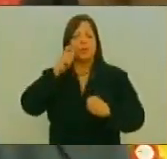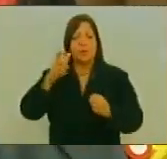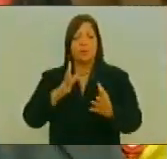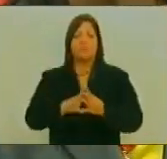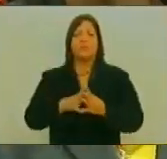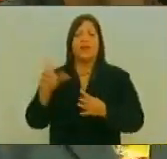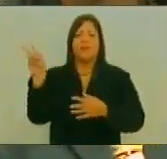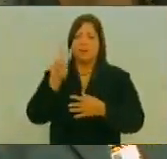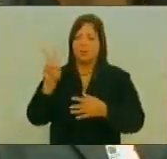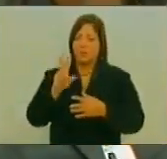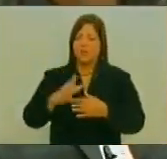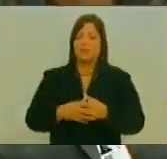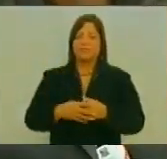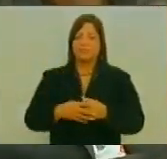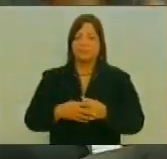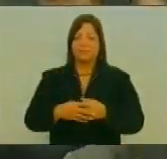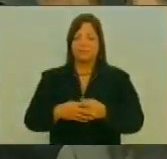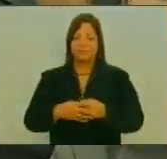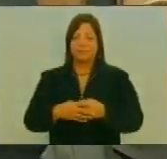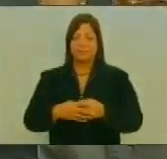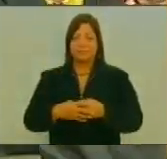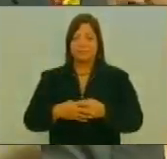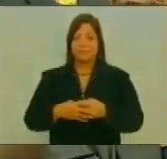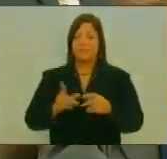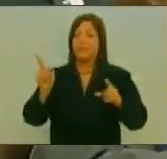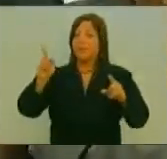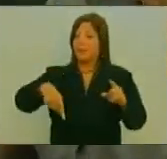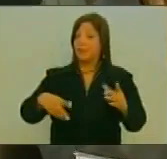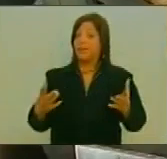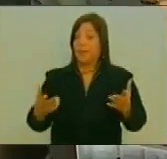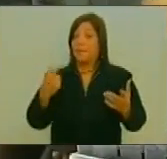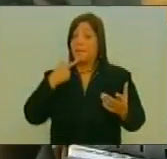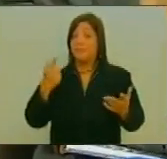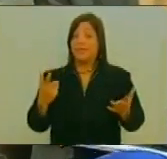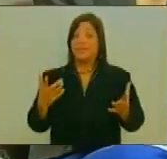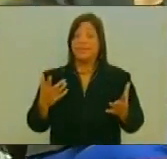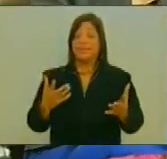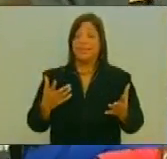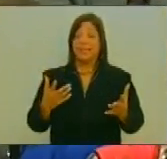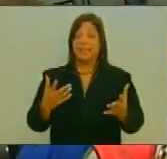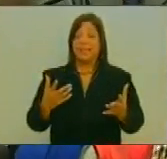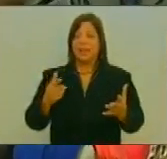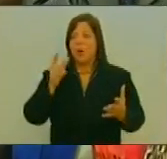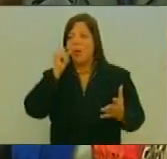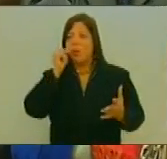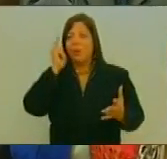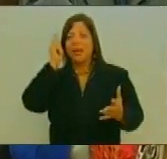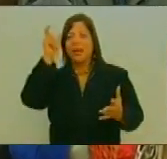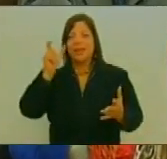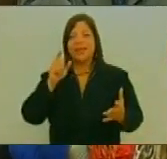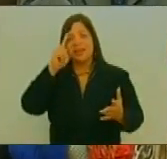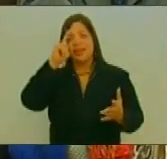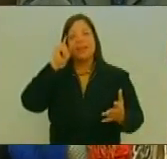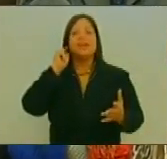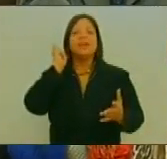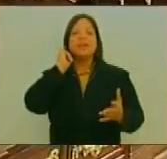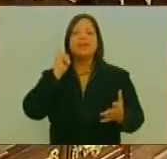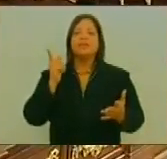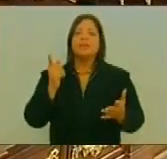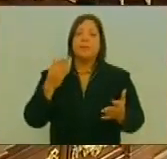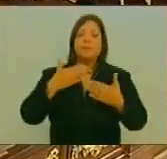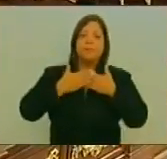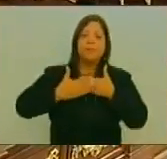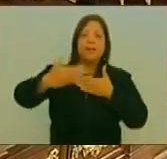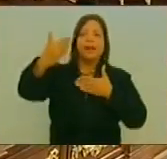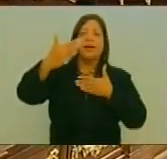Venezolano Más allá incluso Y lo decía El camarada Que me antecedió Más allá incluso